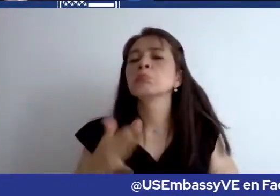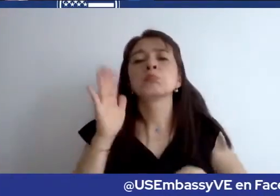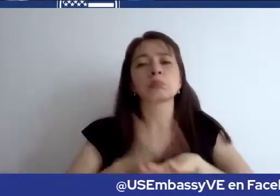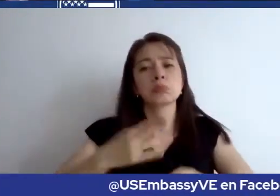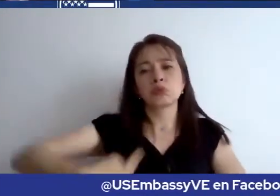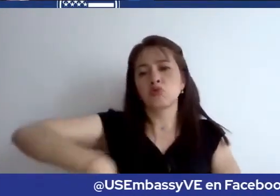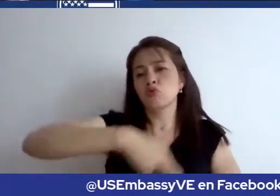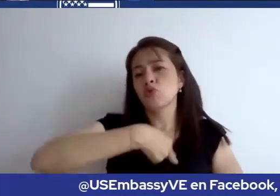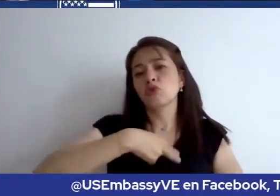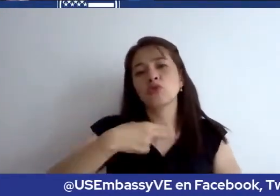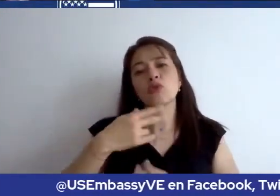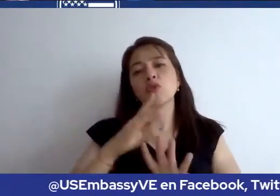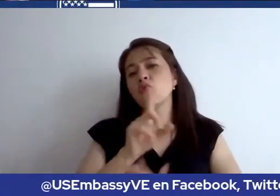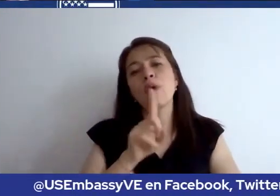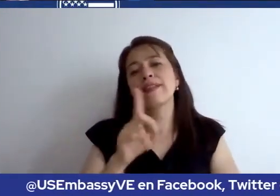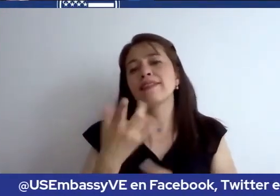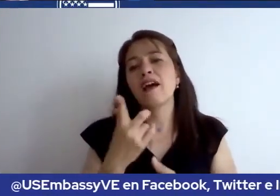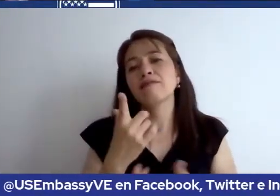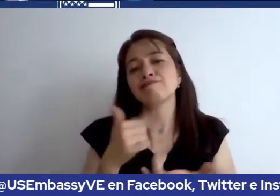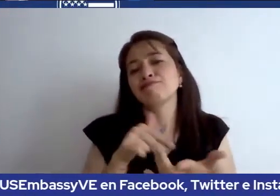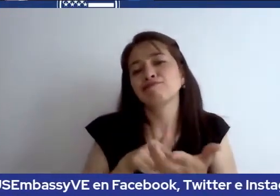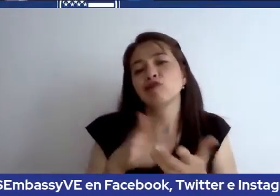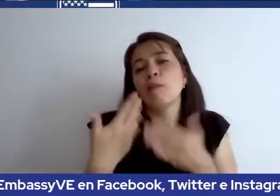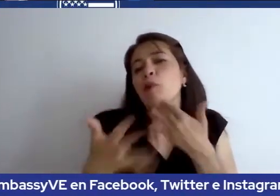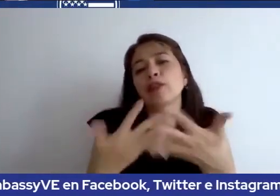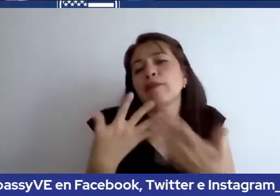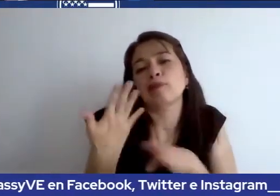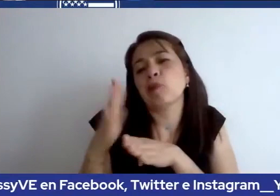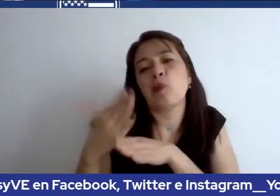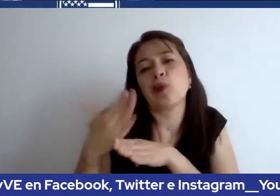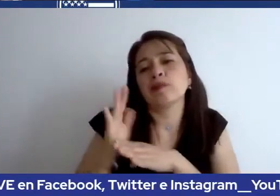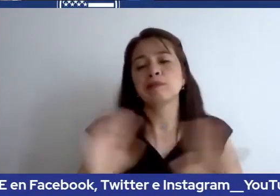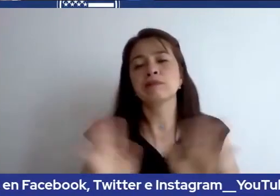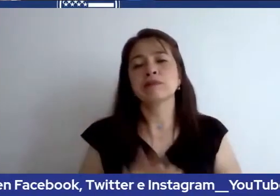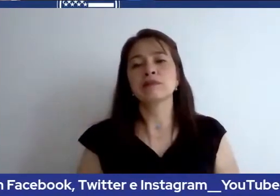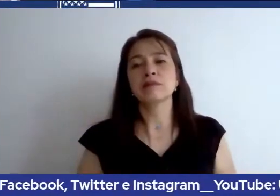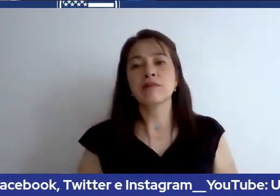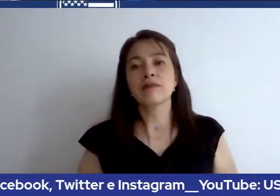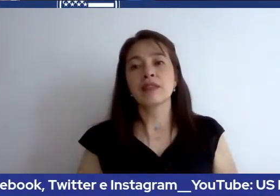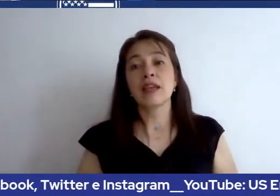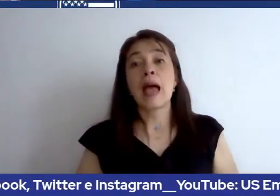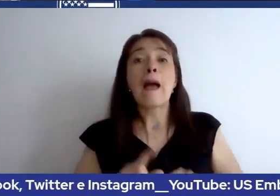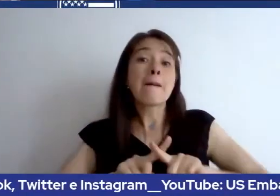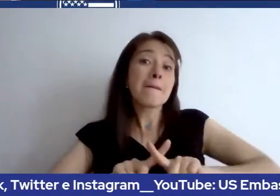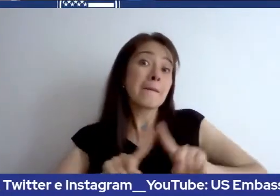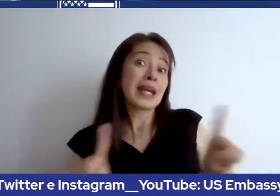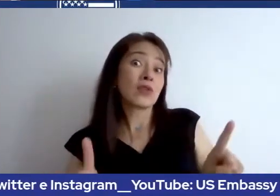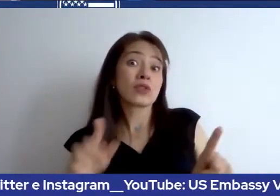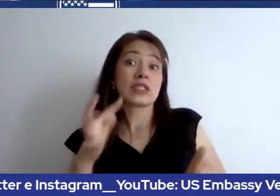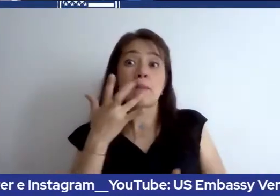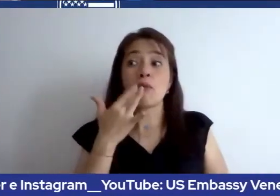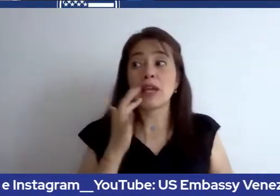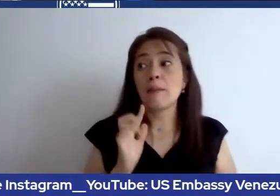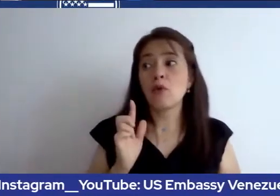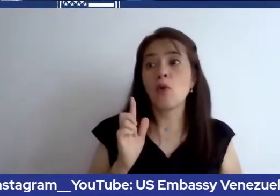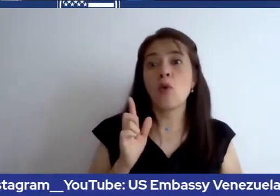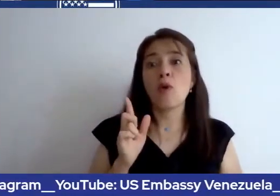ya no está vencido. Pero en otros casos, si su pasaporte está vencido,